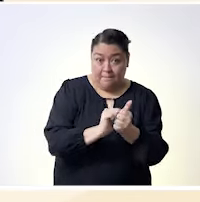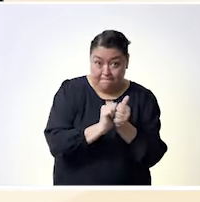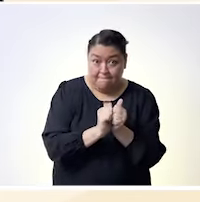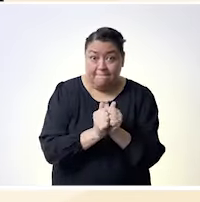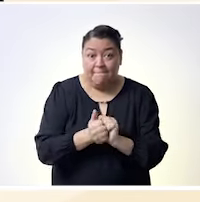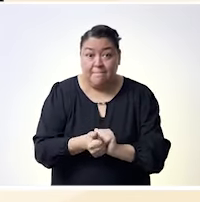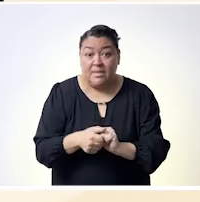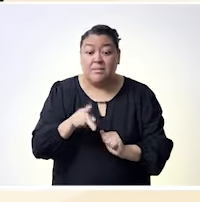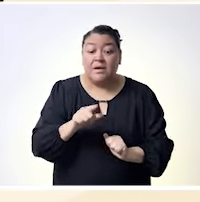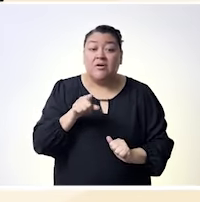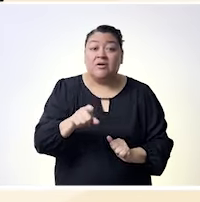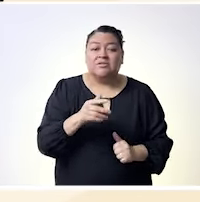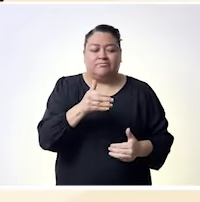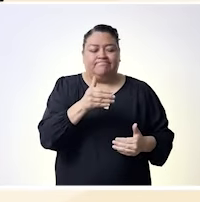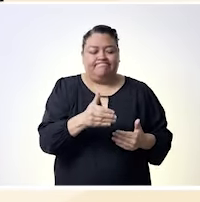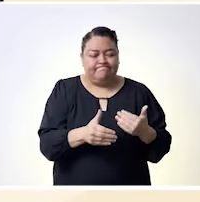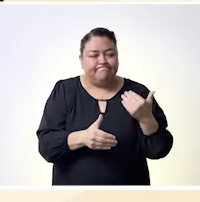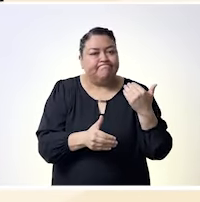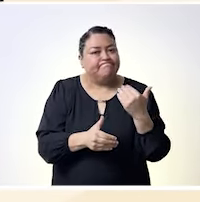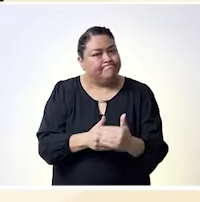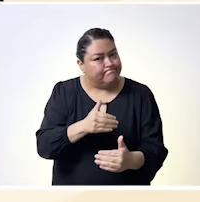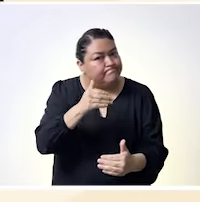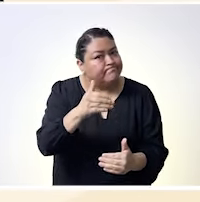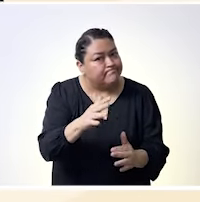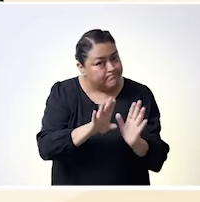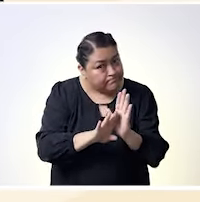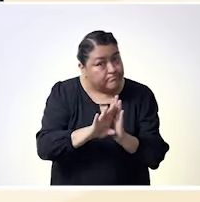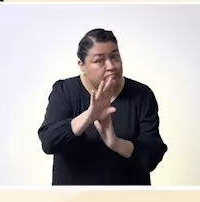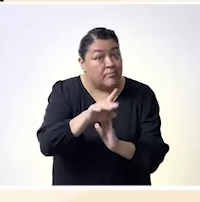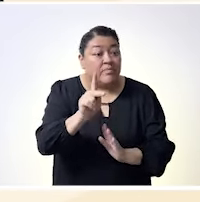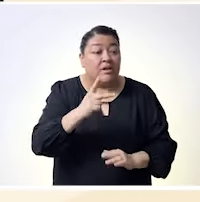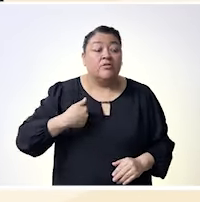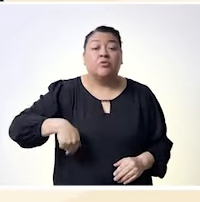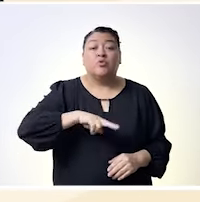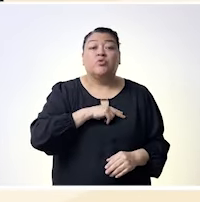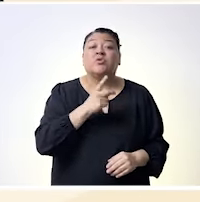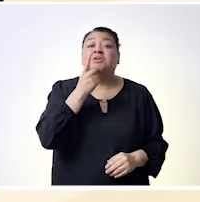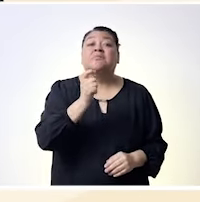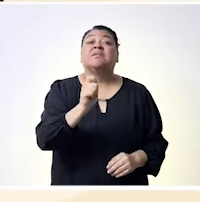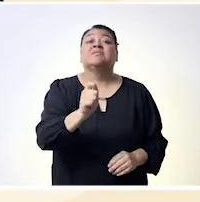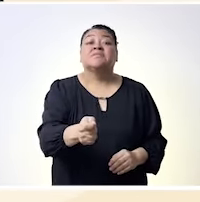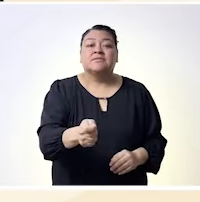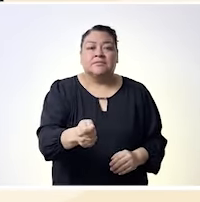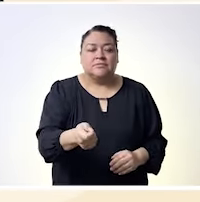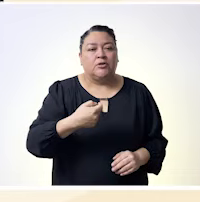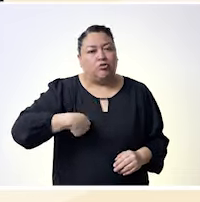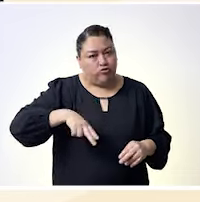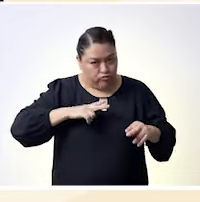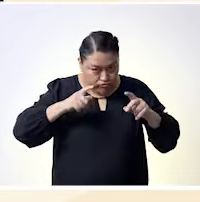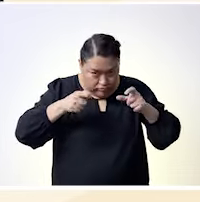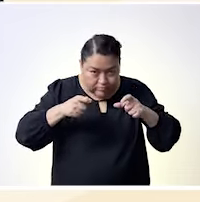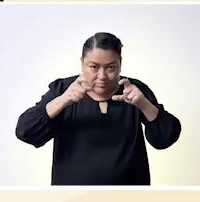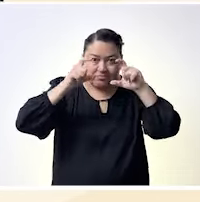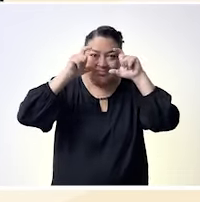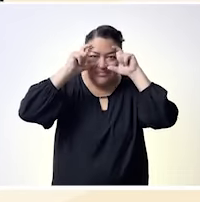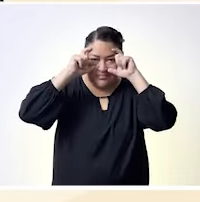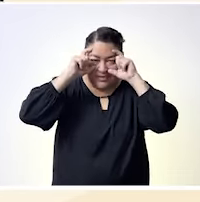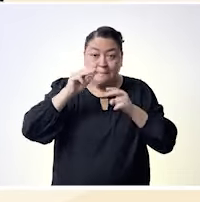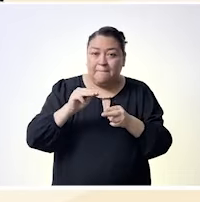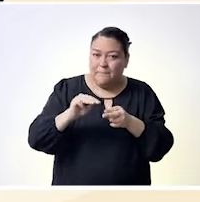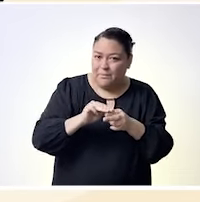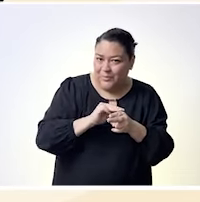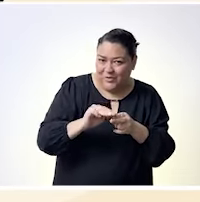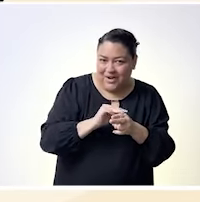social y por supuesto reconocimiento en el sentido de que somos sujetas capaces de generar procesos de